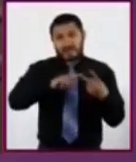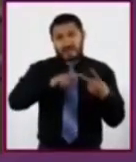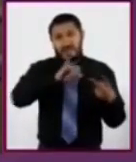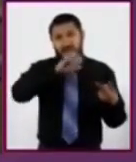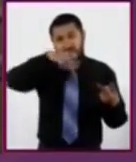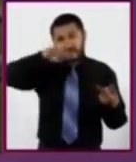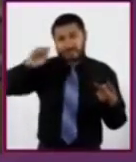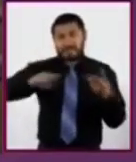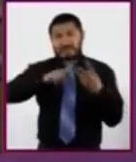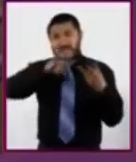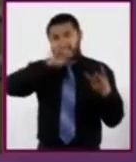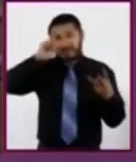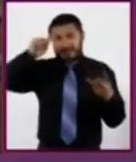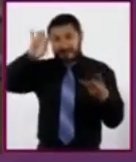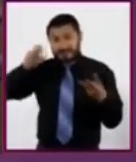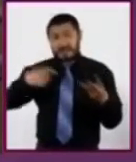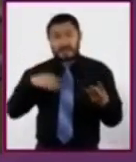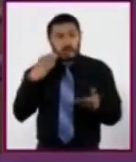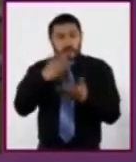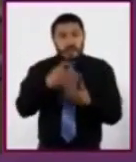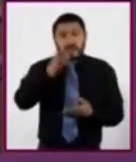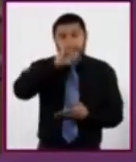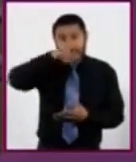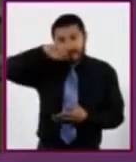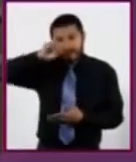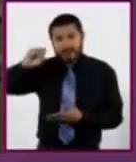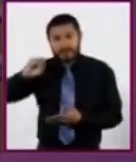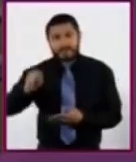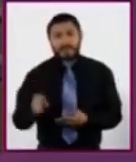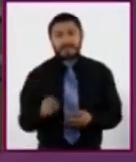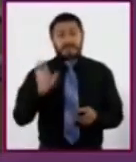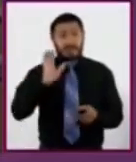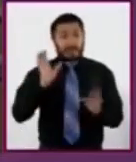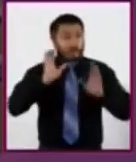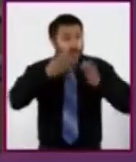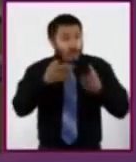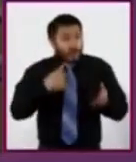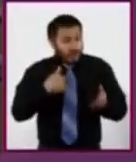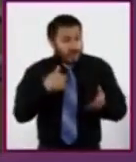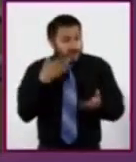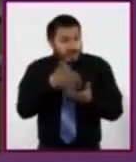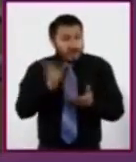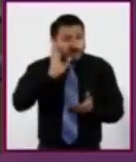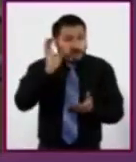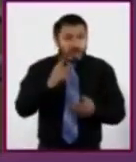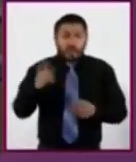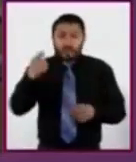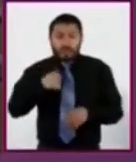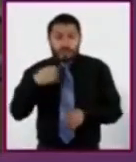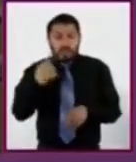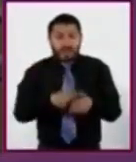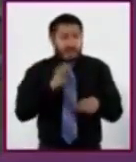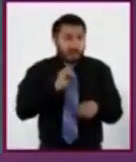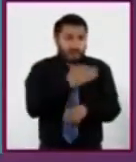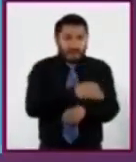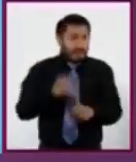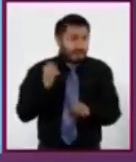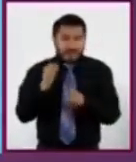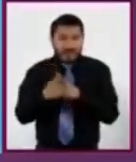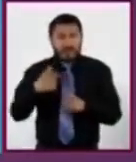comunidad asisto al IMSS, que es donde cuando estoy enferma o un familiar está enfermo, me llevan ahí.